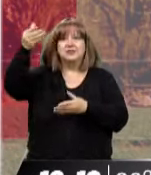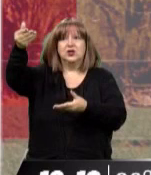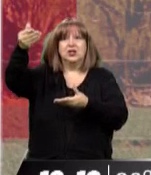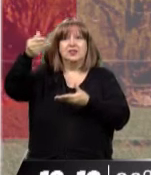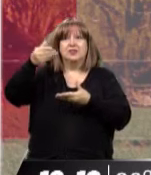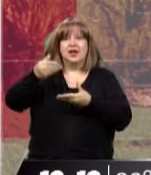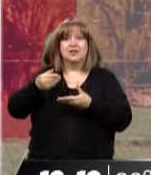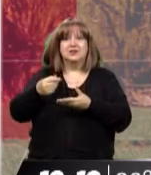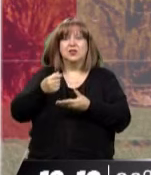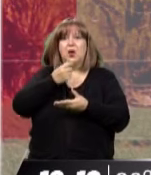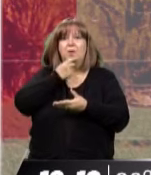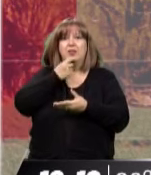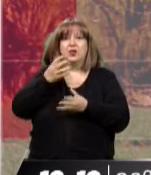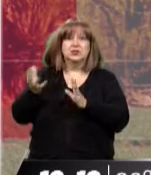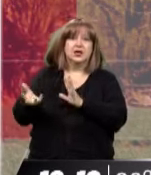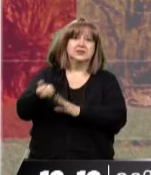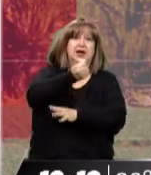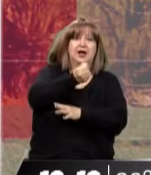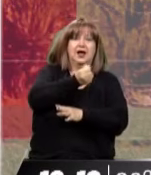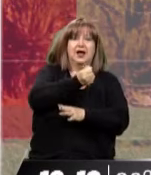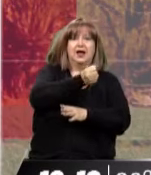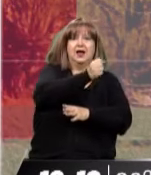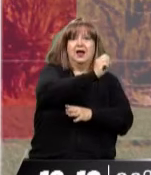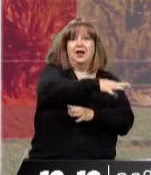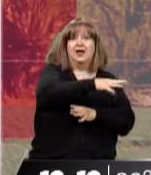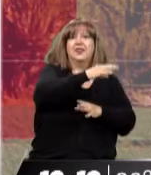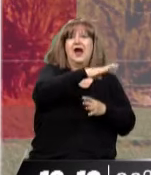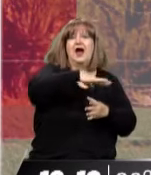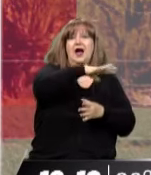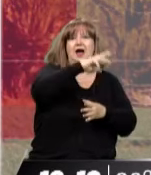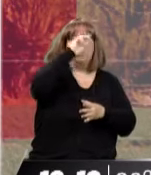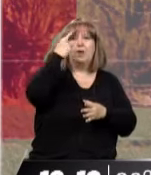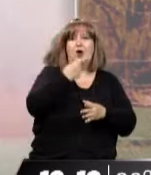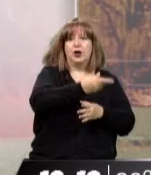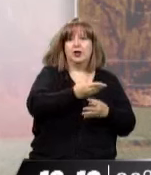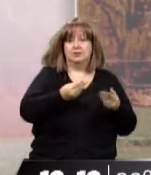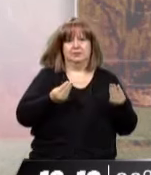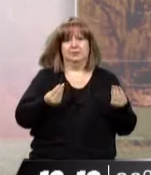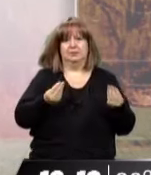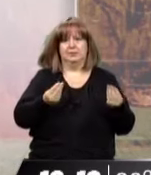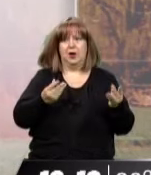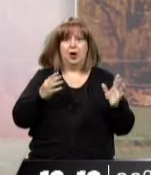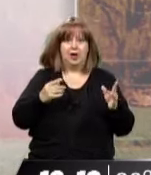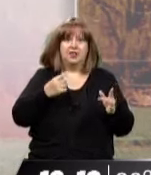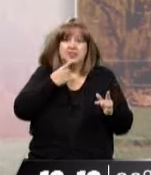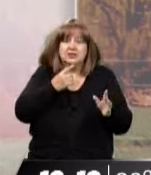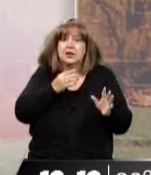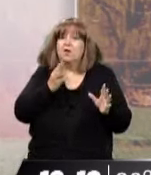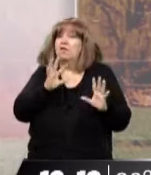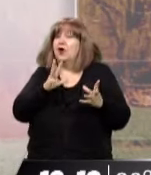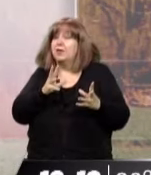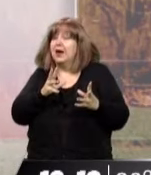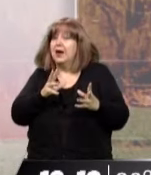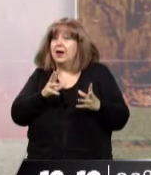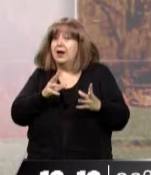Vaca Muerta a Mendozina, de alguna forma. No quiere decir de manera directa o que podamos deducir automáticamente que le